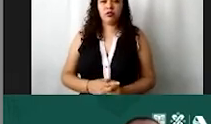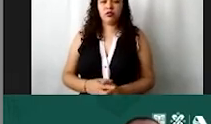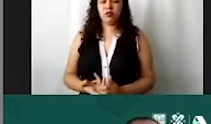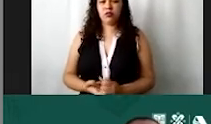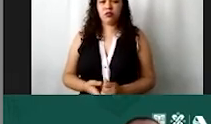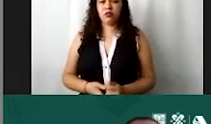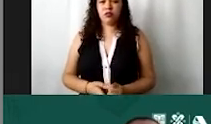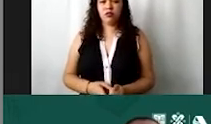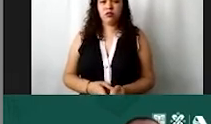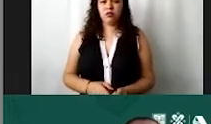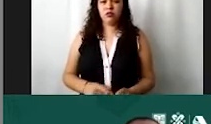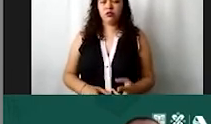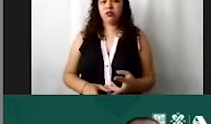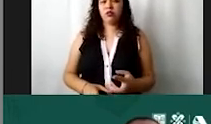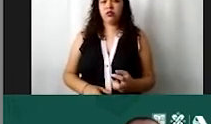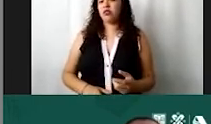llevar contabilidad